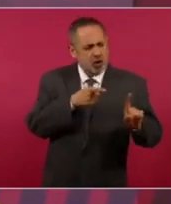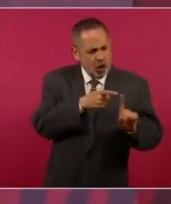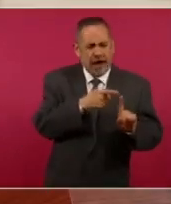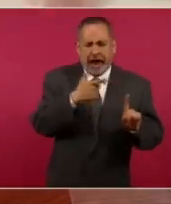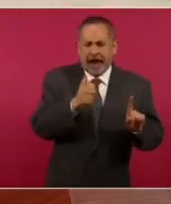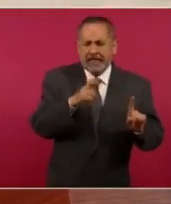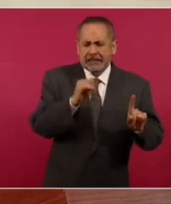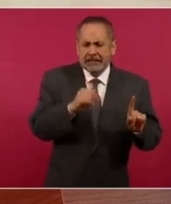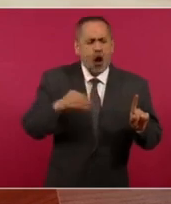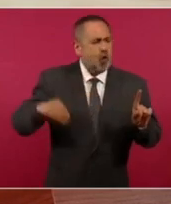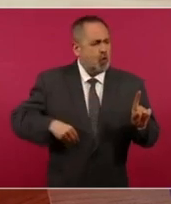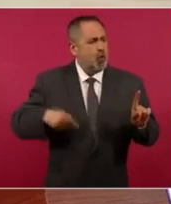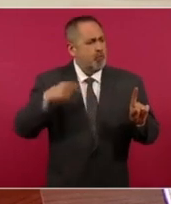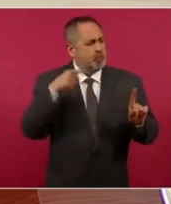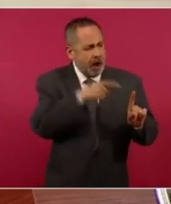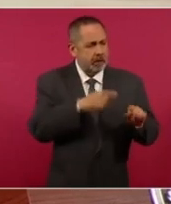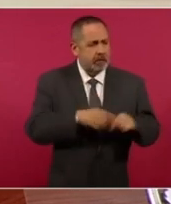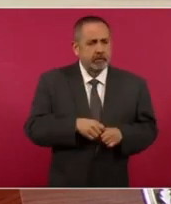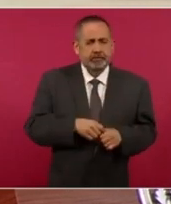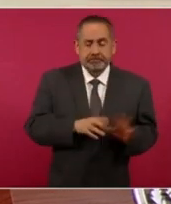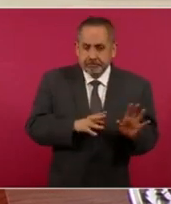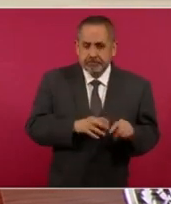descongelar sus cuentas